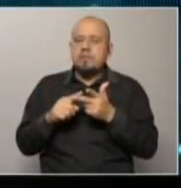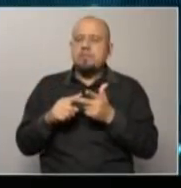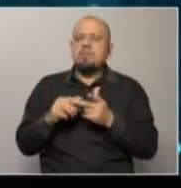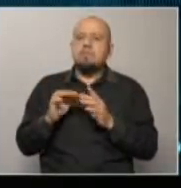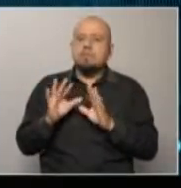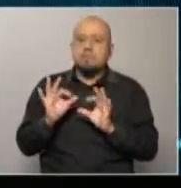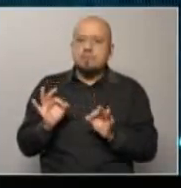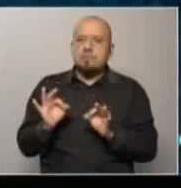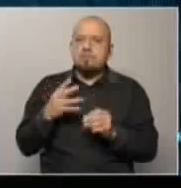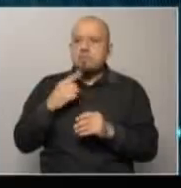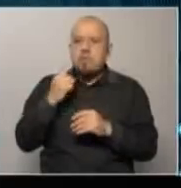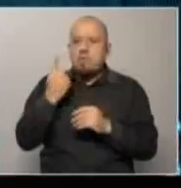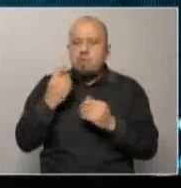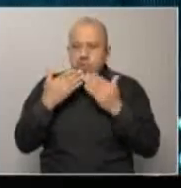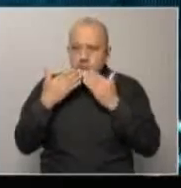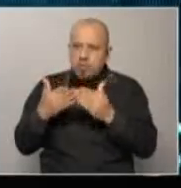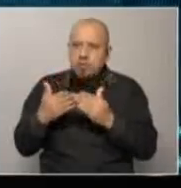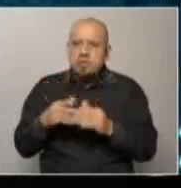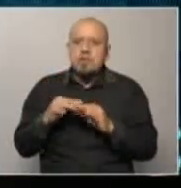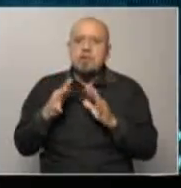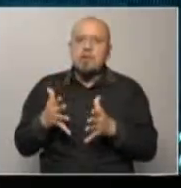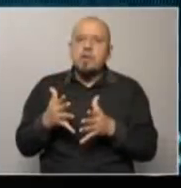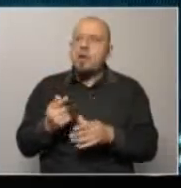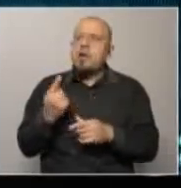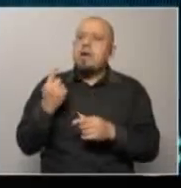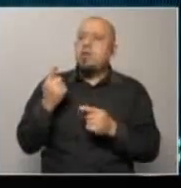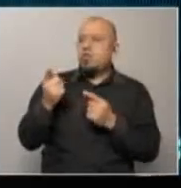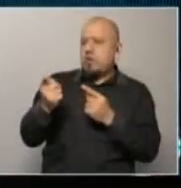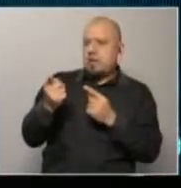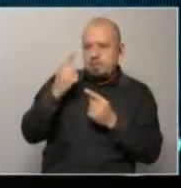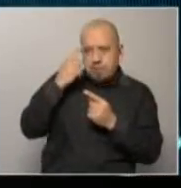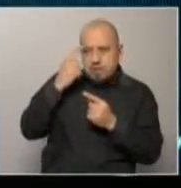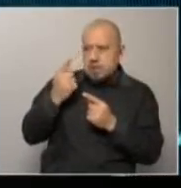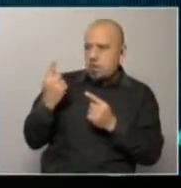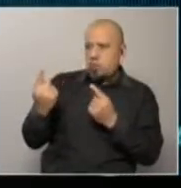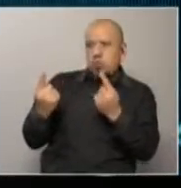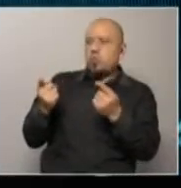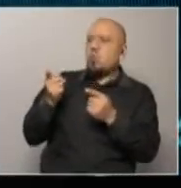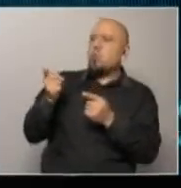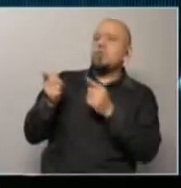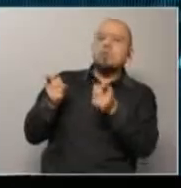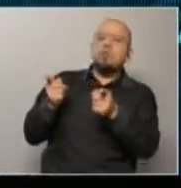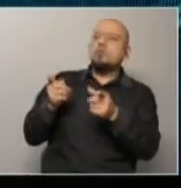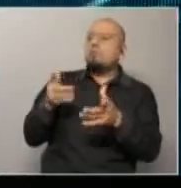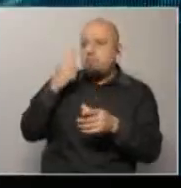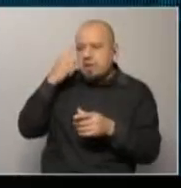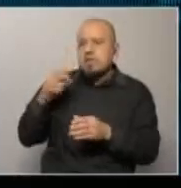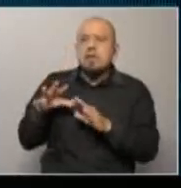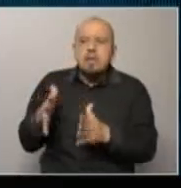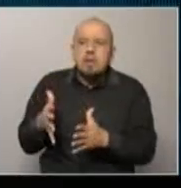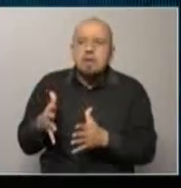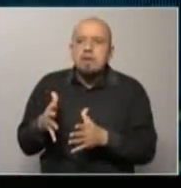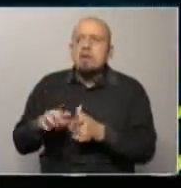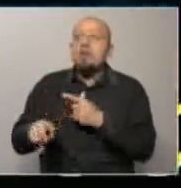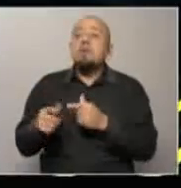Bien, la primera pregunta es, bueno, ¿qué visión tiene cada uno de ustedes de estas definiciones, más allá de lo poco que